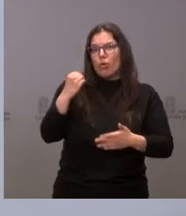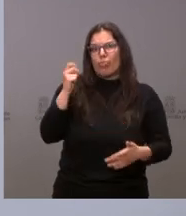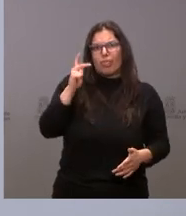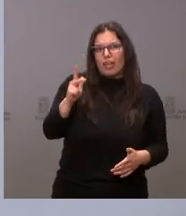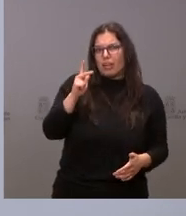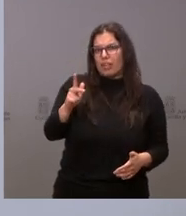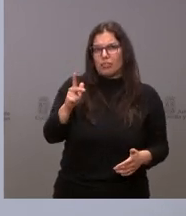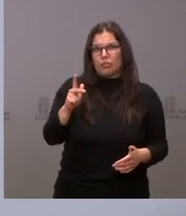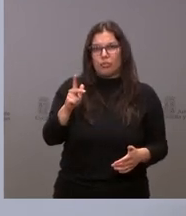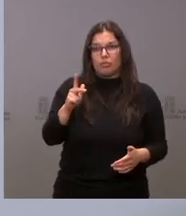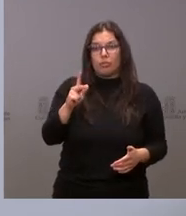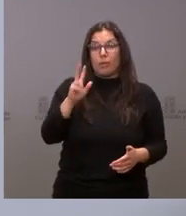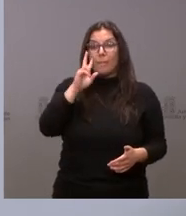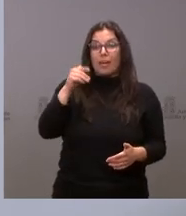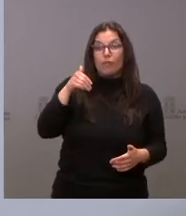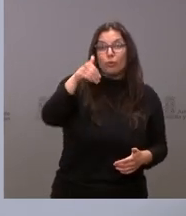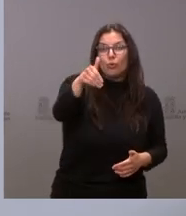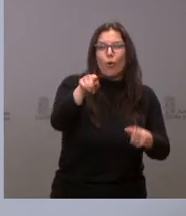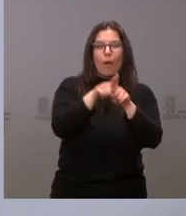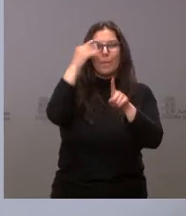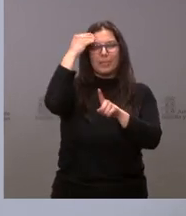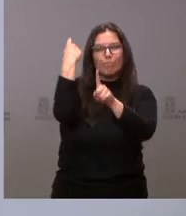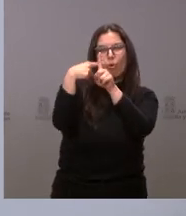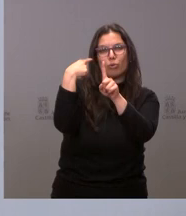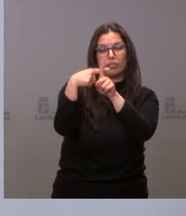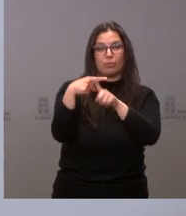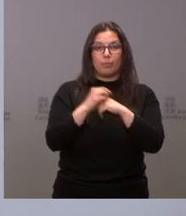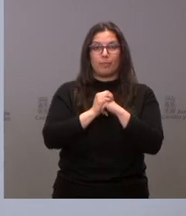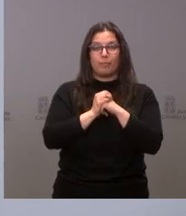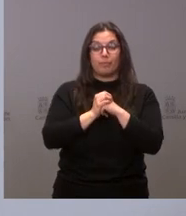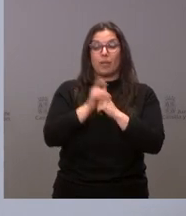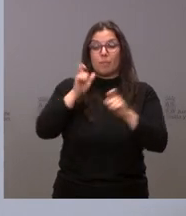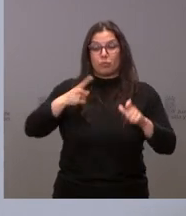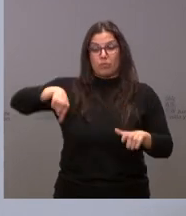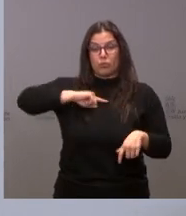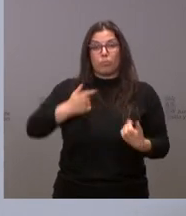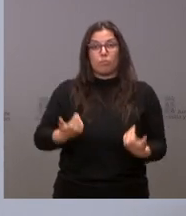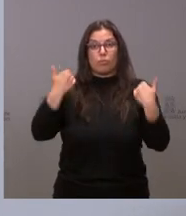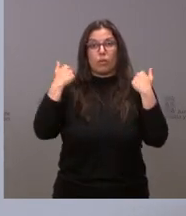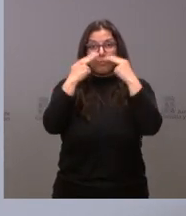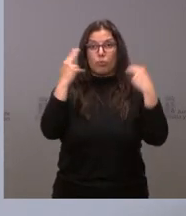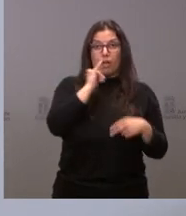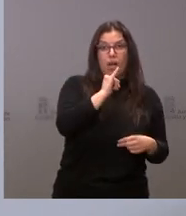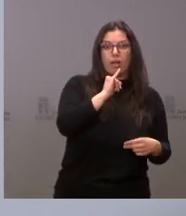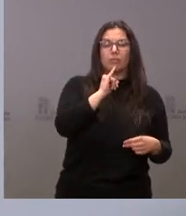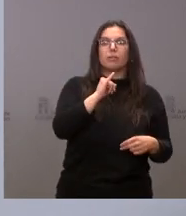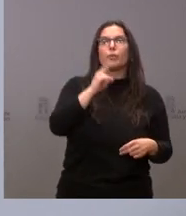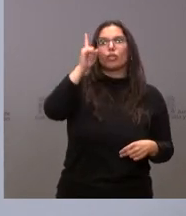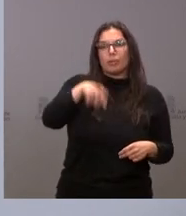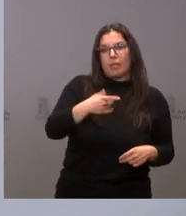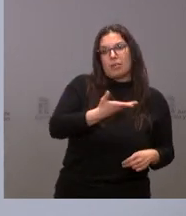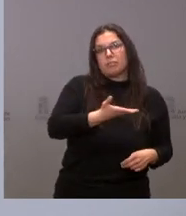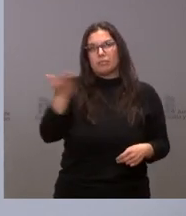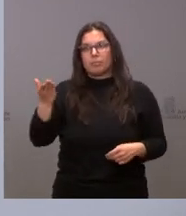a mirar al futuro con optimismo, quienes tenemos la responsabilidad pública, pero también quienes